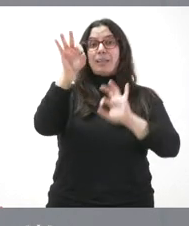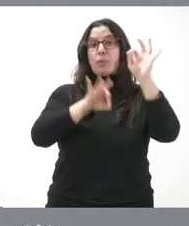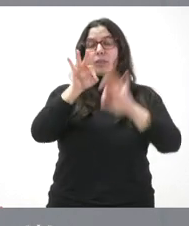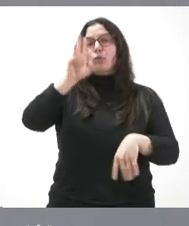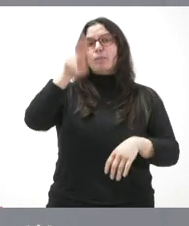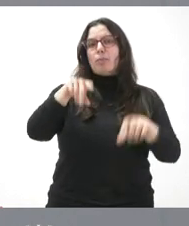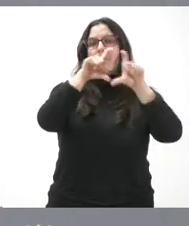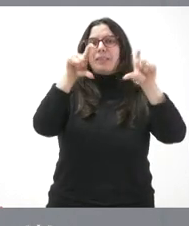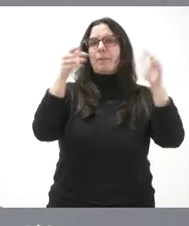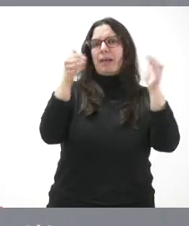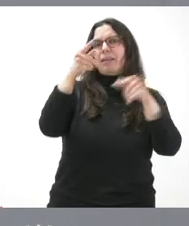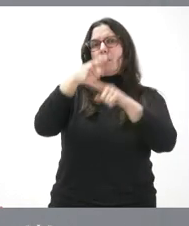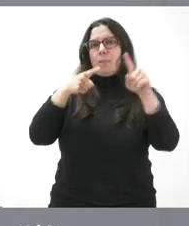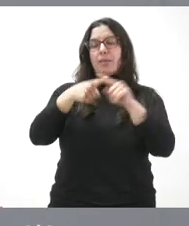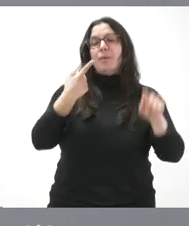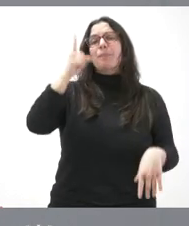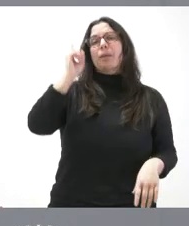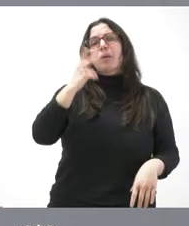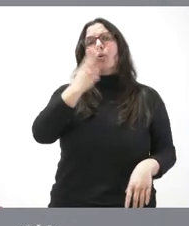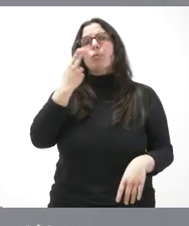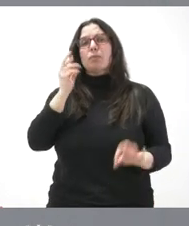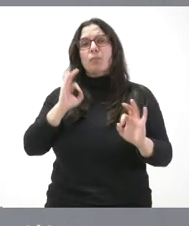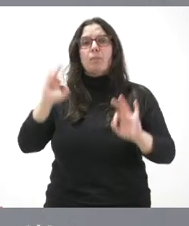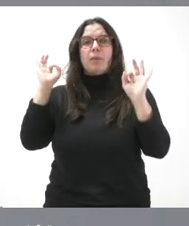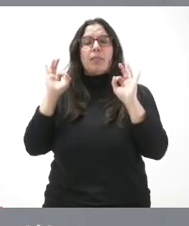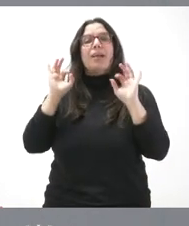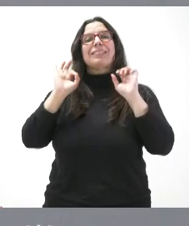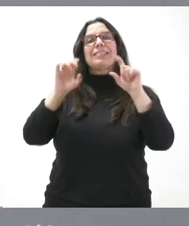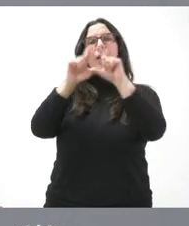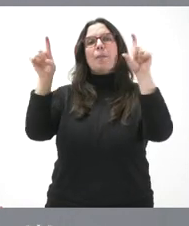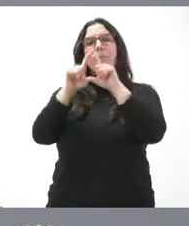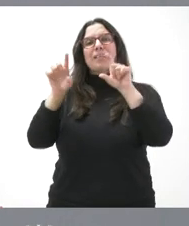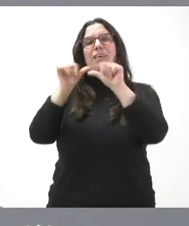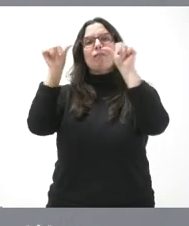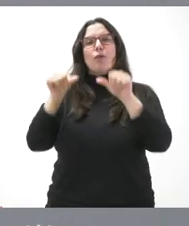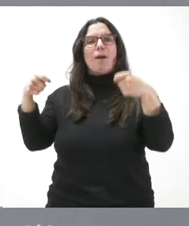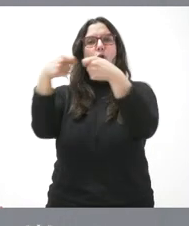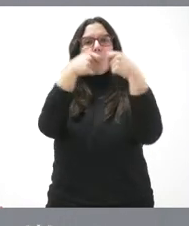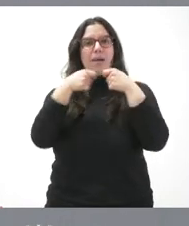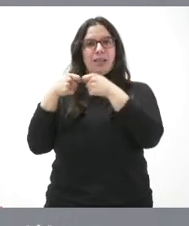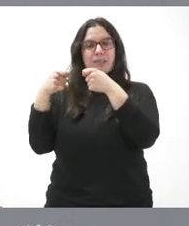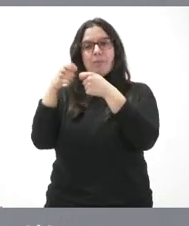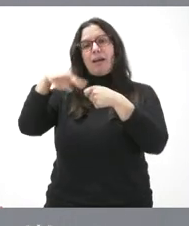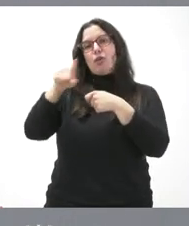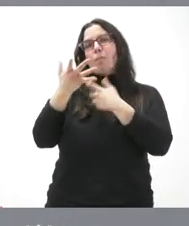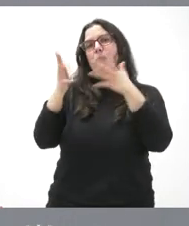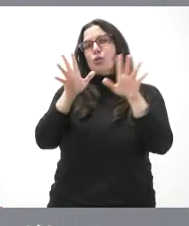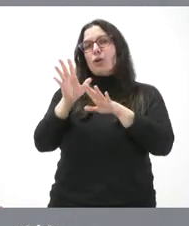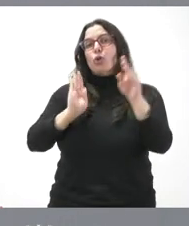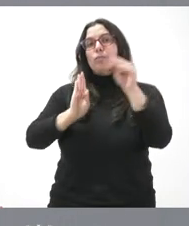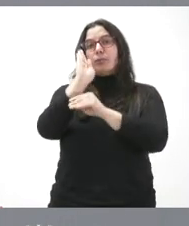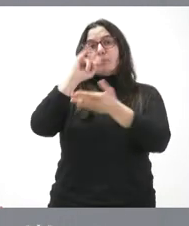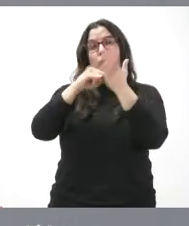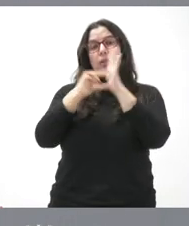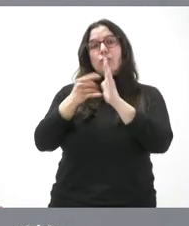empresas y también hay un compromiso especial con las empresas cooperativas que reciben en torno al 15% de los